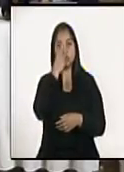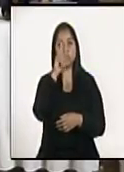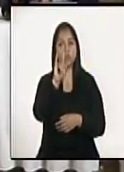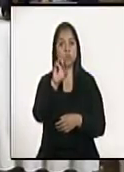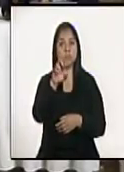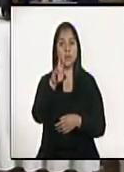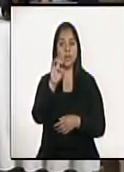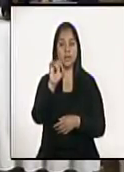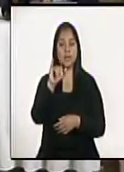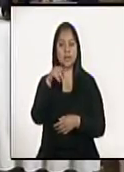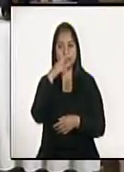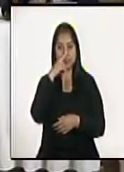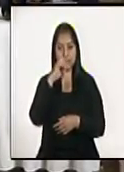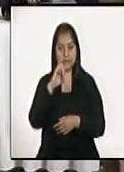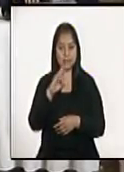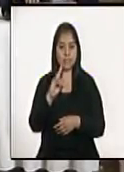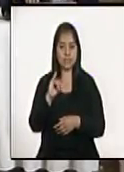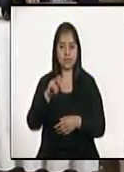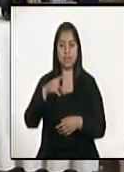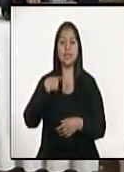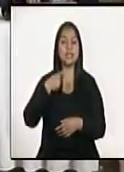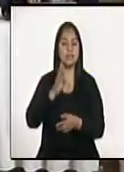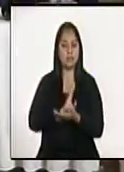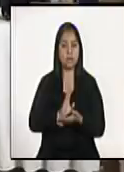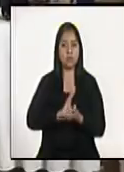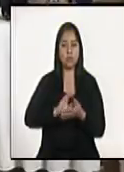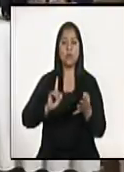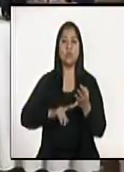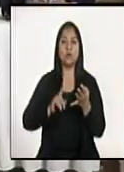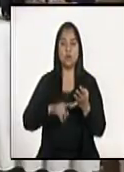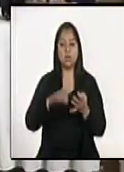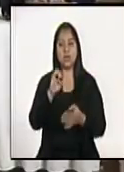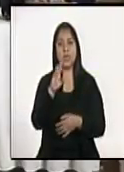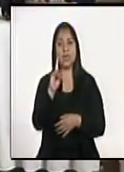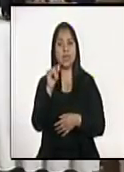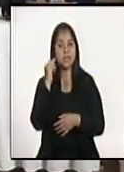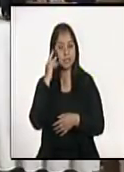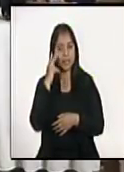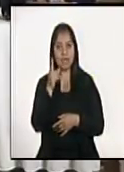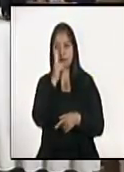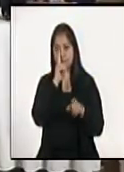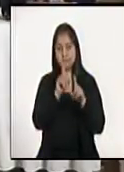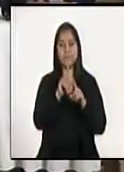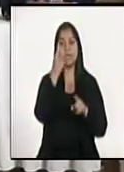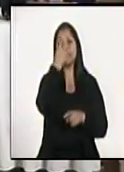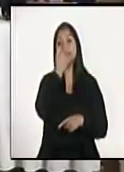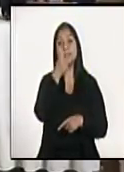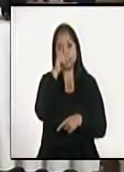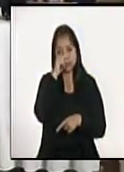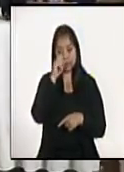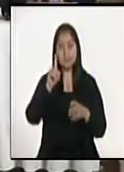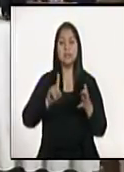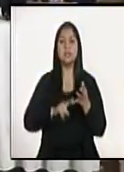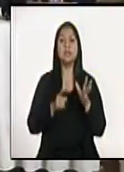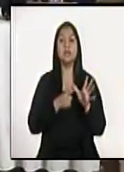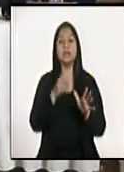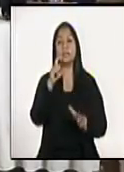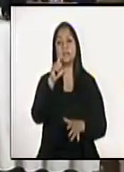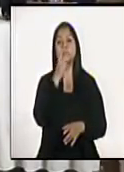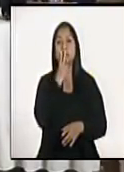bancos, al señor Werner Ovalle, superintendente de la SAT, y al señor presidente del CHN,